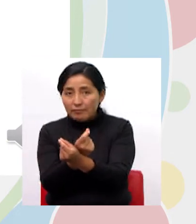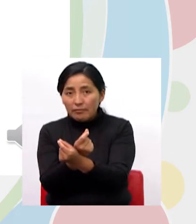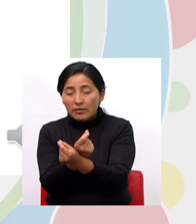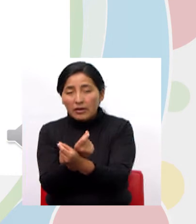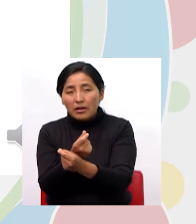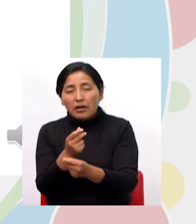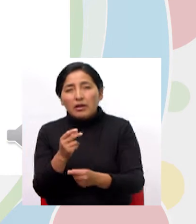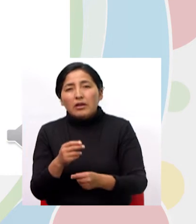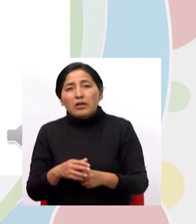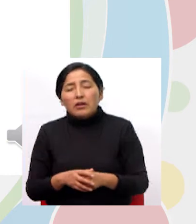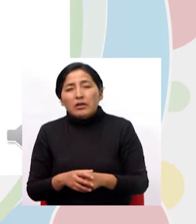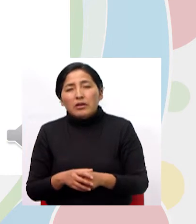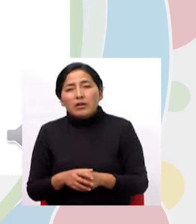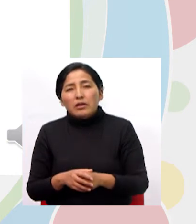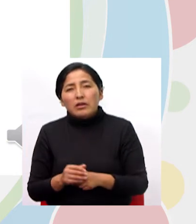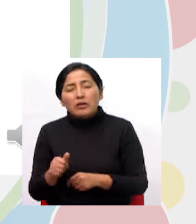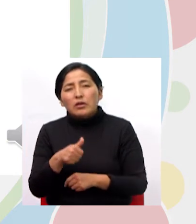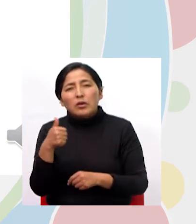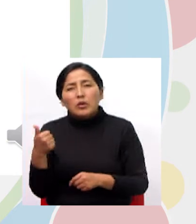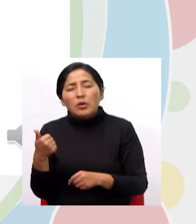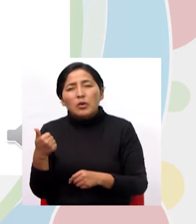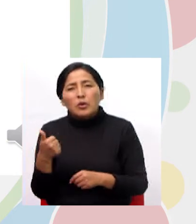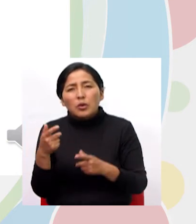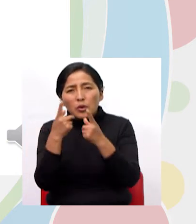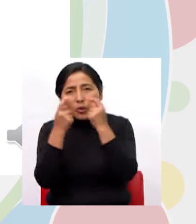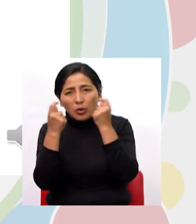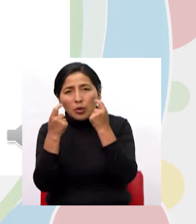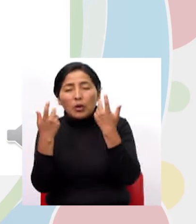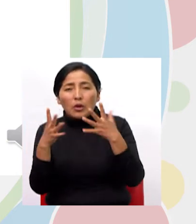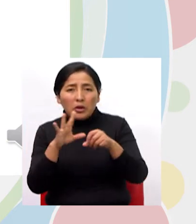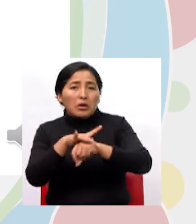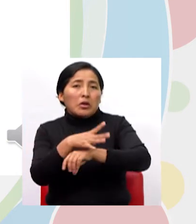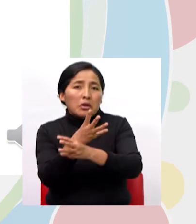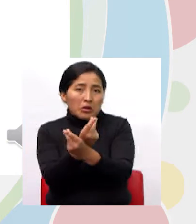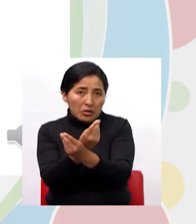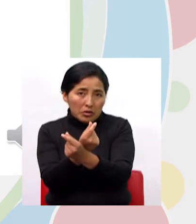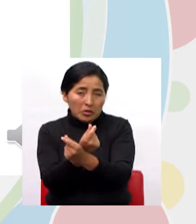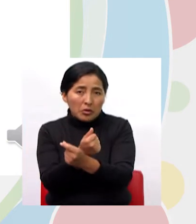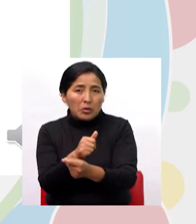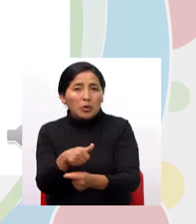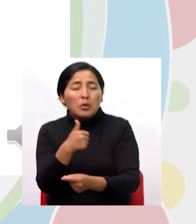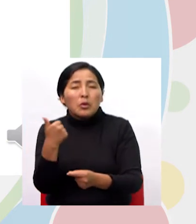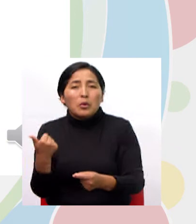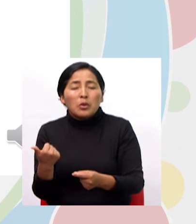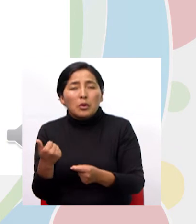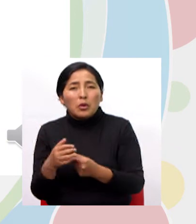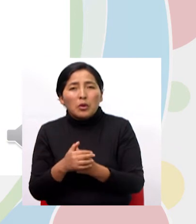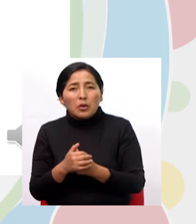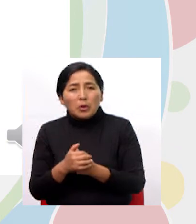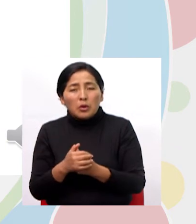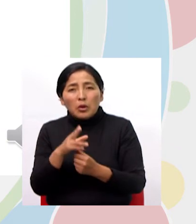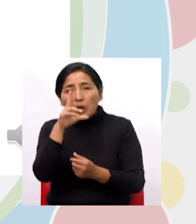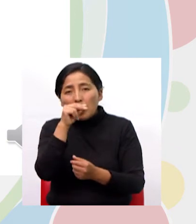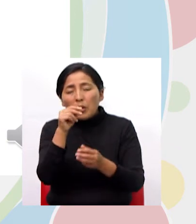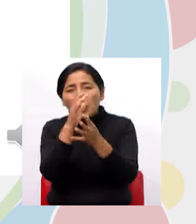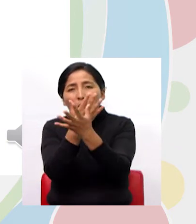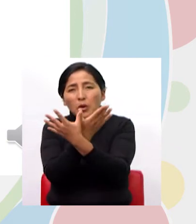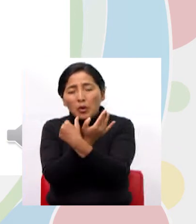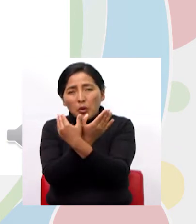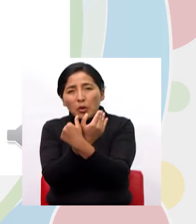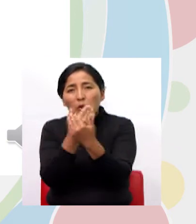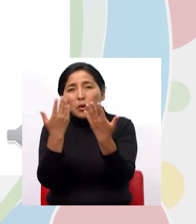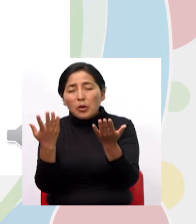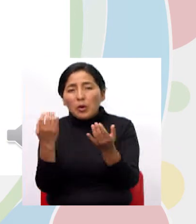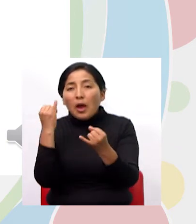cierto entonces no abajo está el jaguar que también es terrestre el aéreo está la palomita y